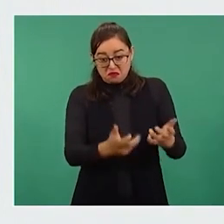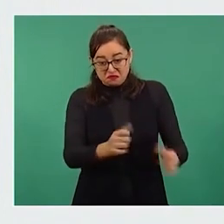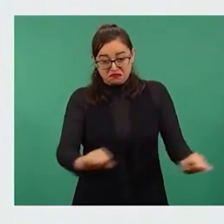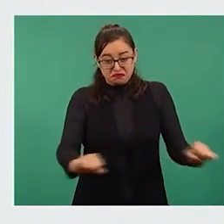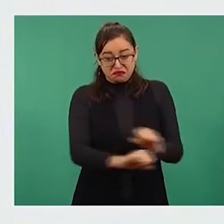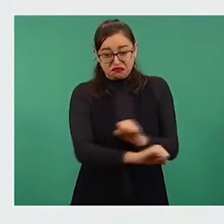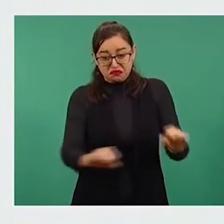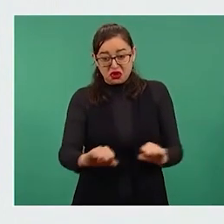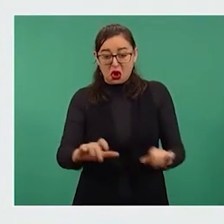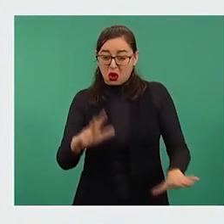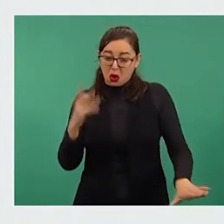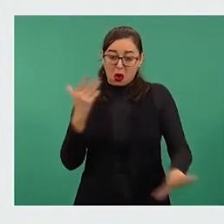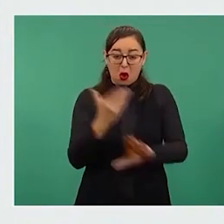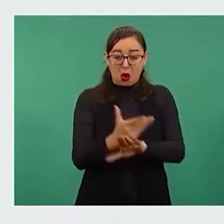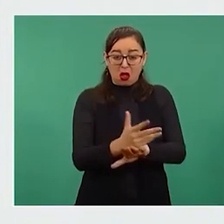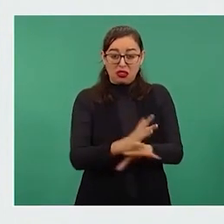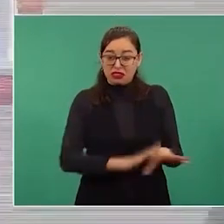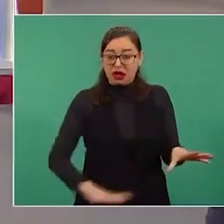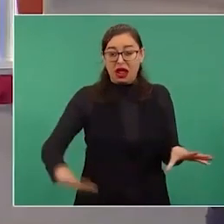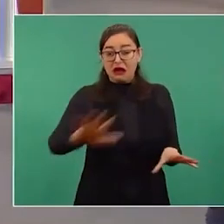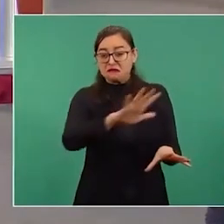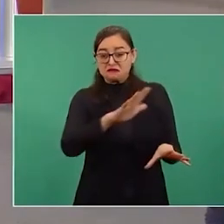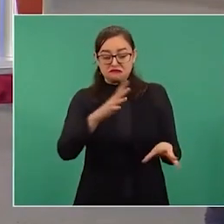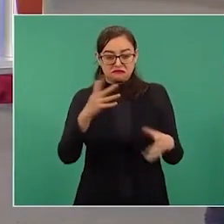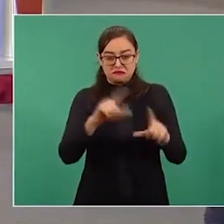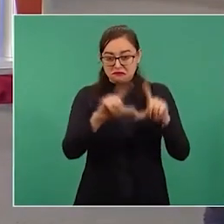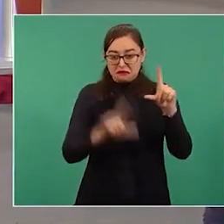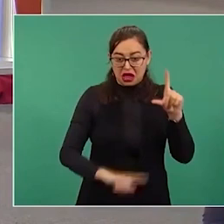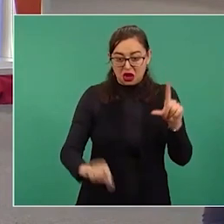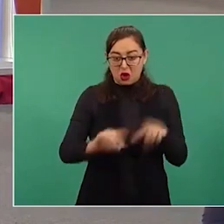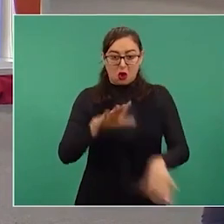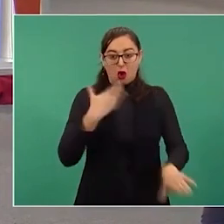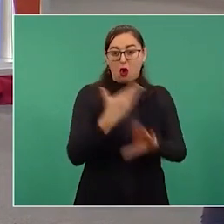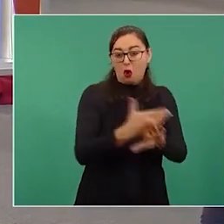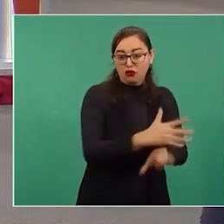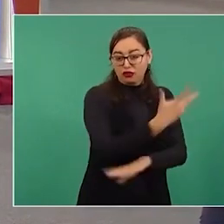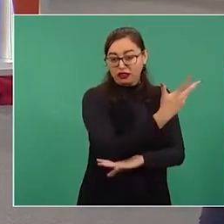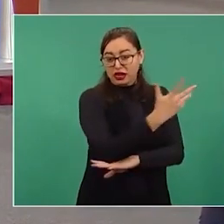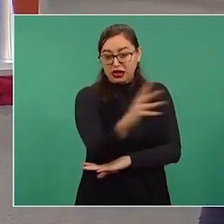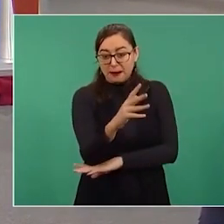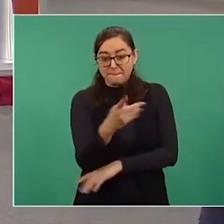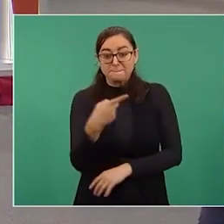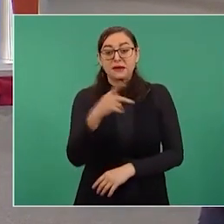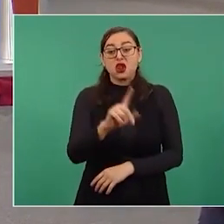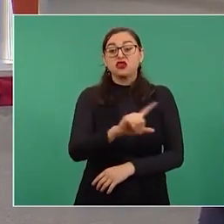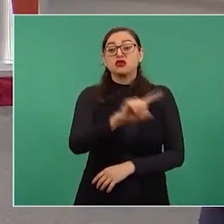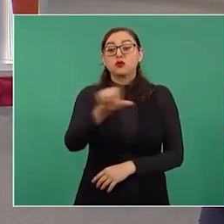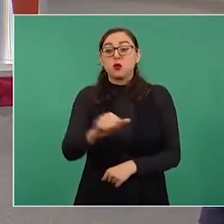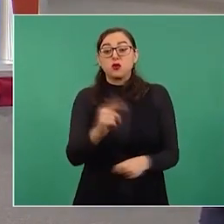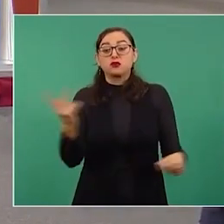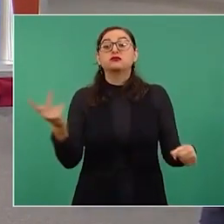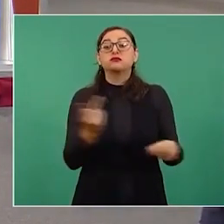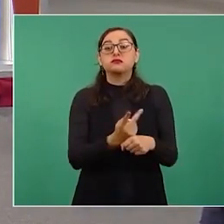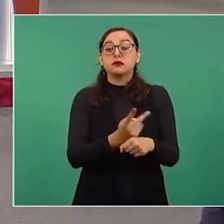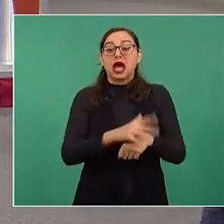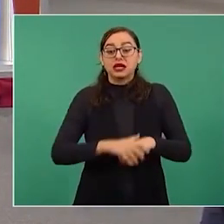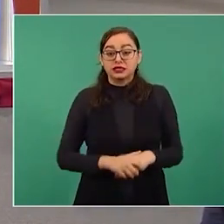y ecológico a la región y a la nación, sino que también dejó cobardemente abandonados,